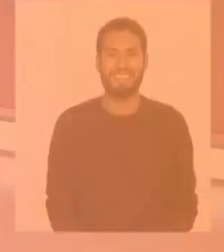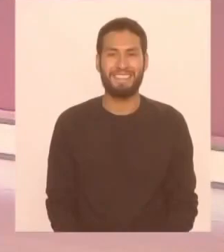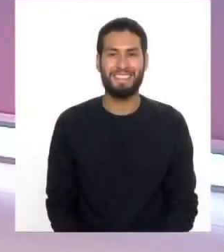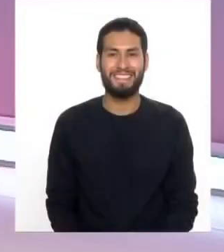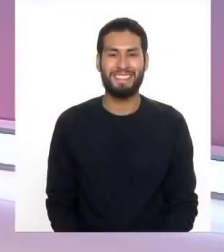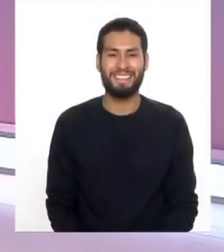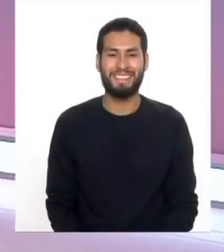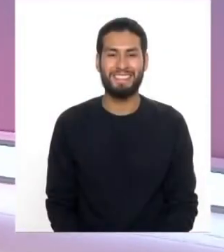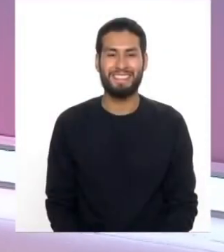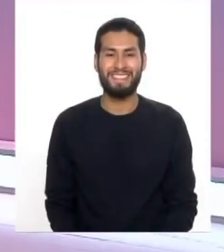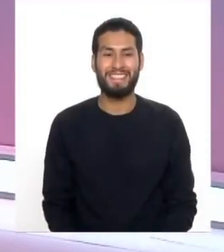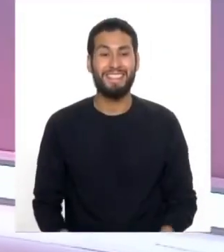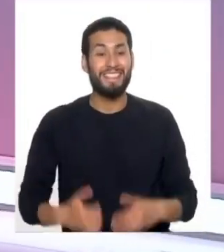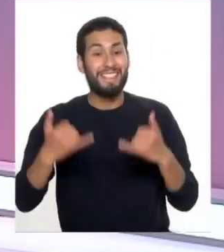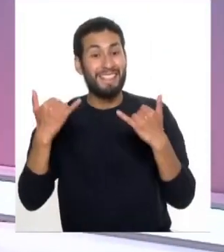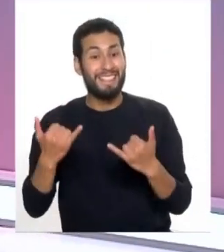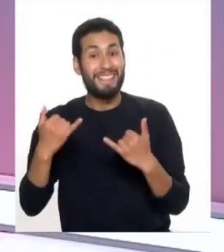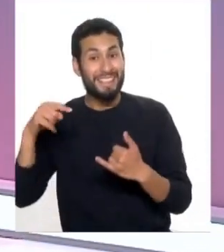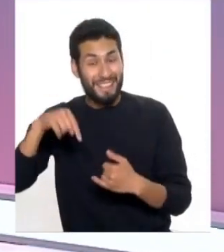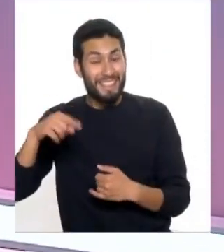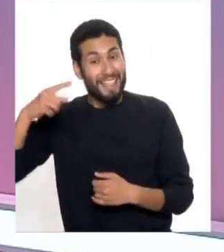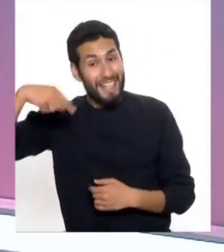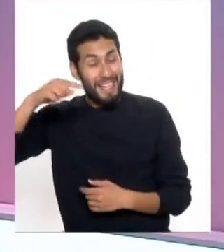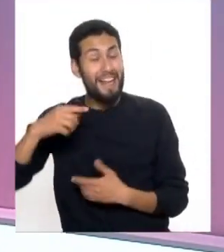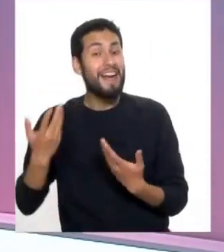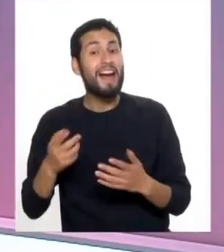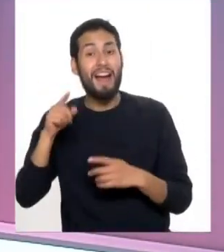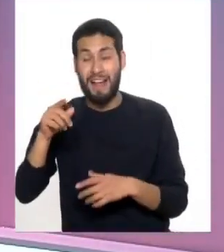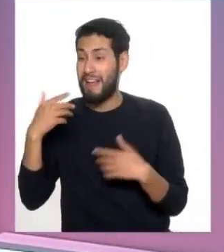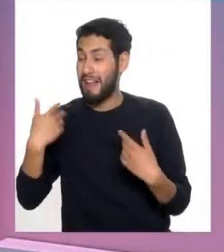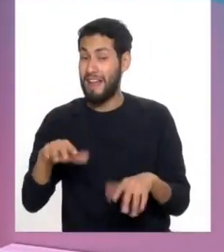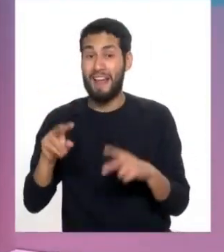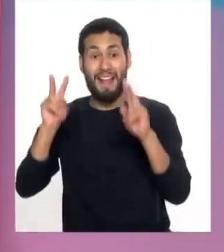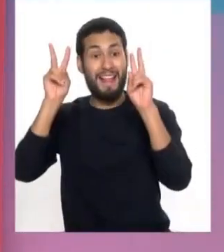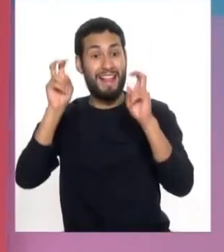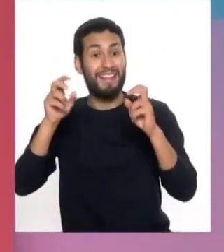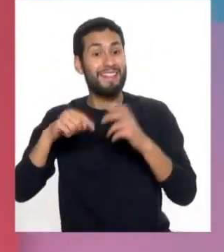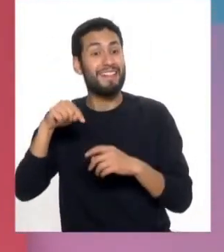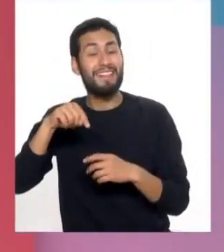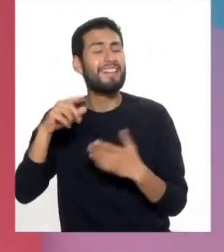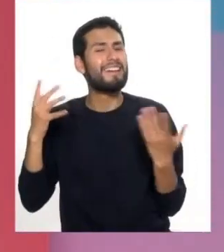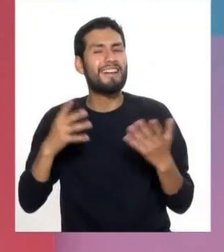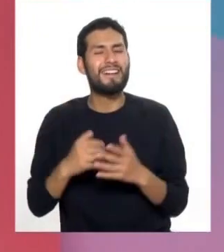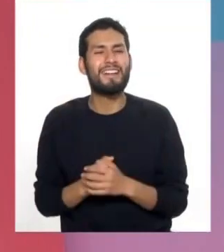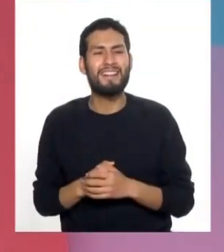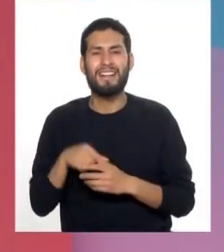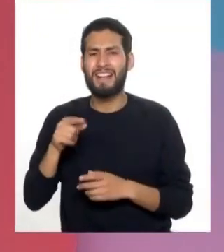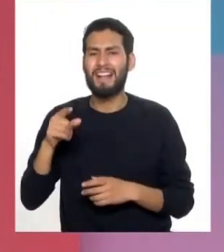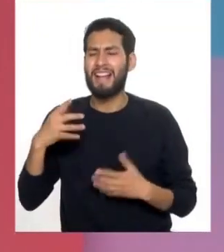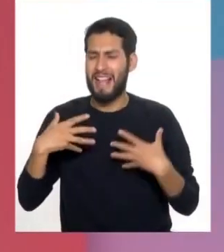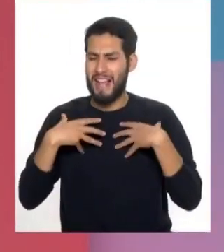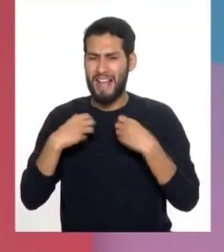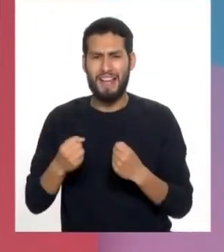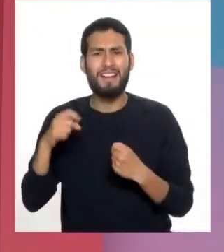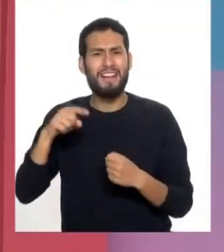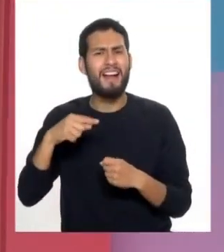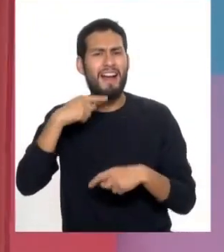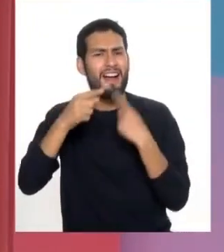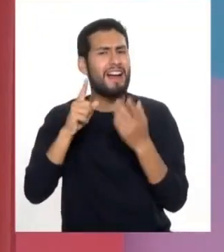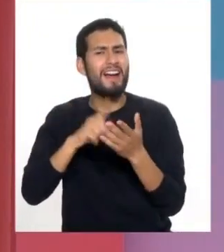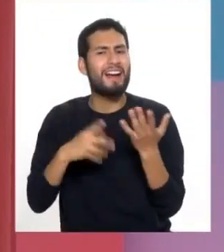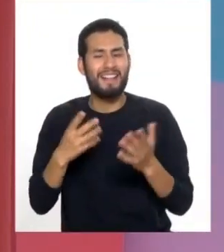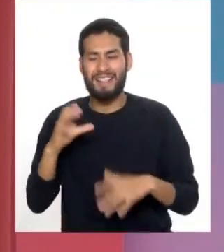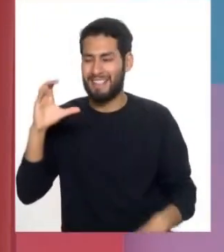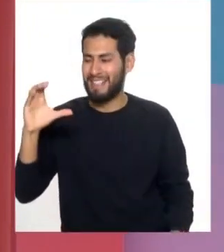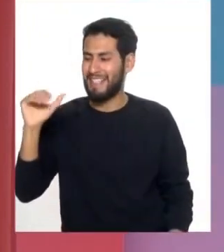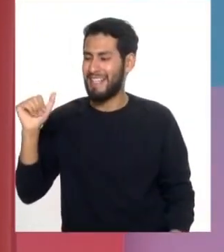Cuerpo médico, regresamos. Para hablar sobre este gran tema sobre la visión en la salud que estamos hablando de las